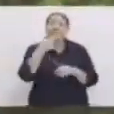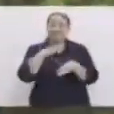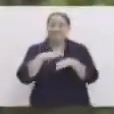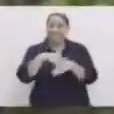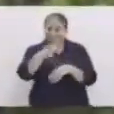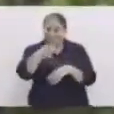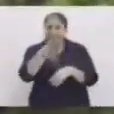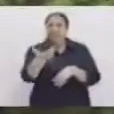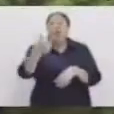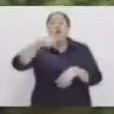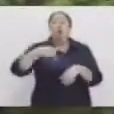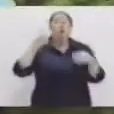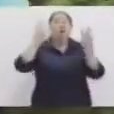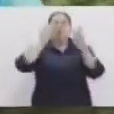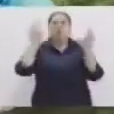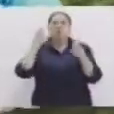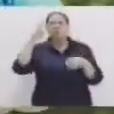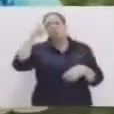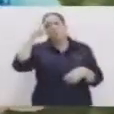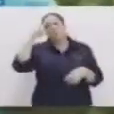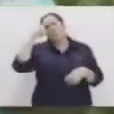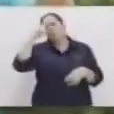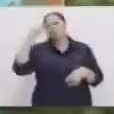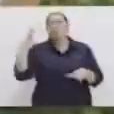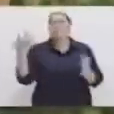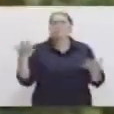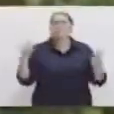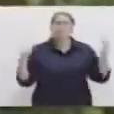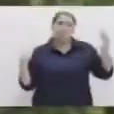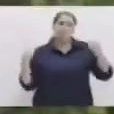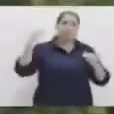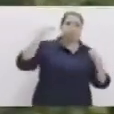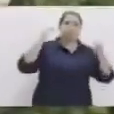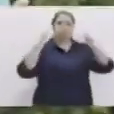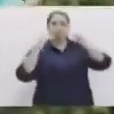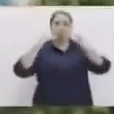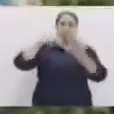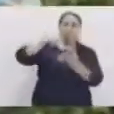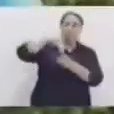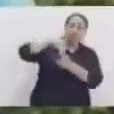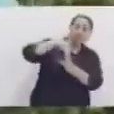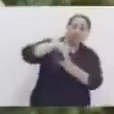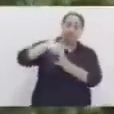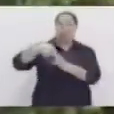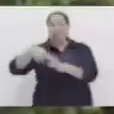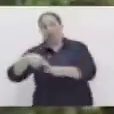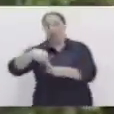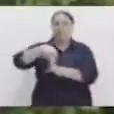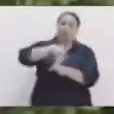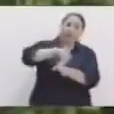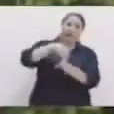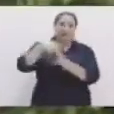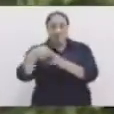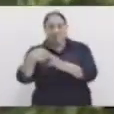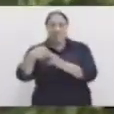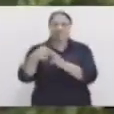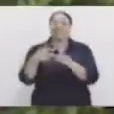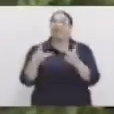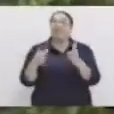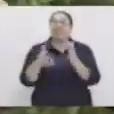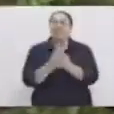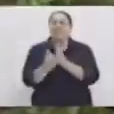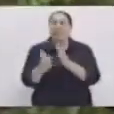principio, hoy vamos a trabajar lo que es el equilibrio. El equilibrio es una habilidad motriz que nos ayuda a asumir